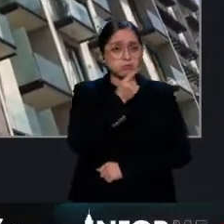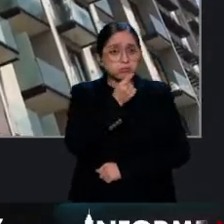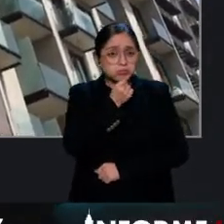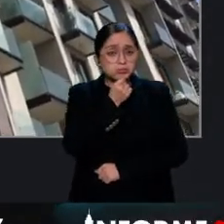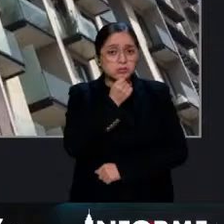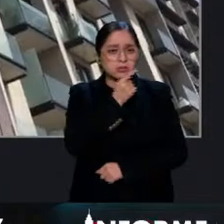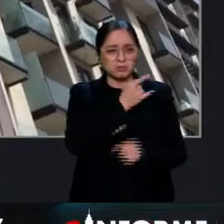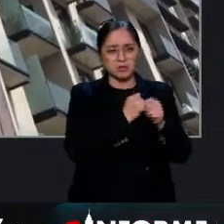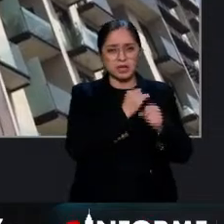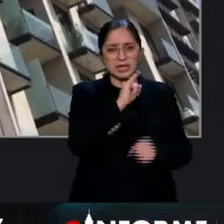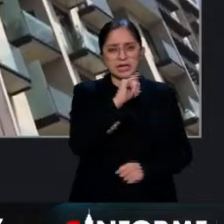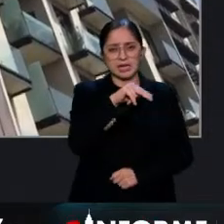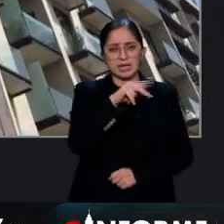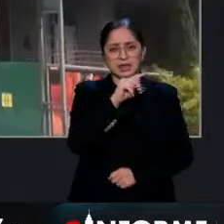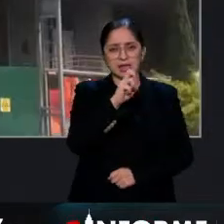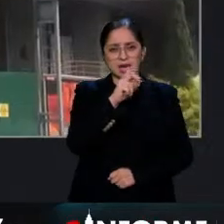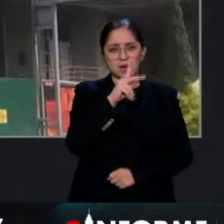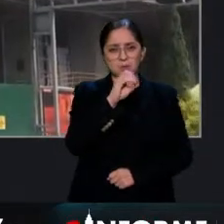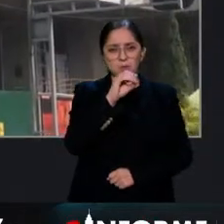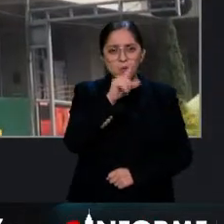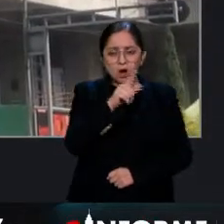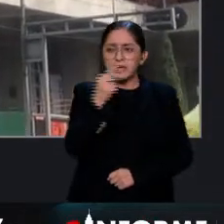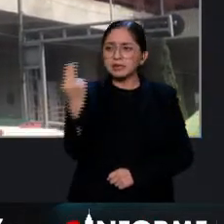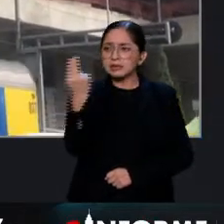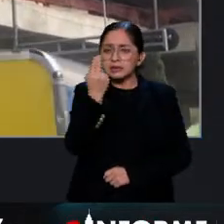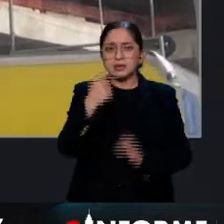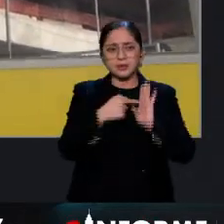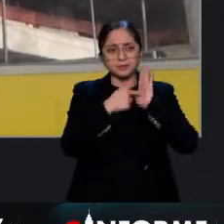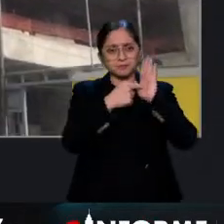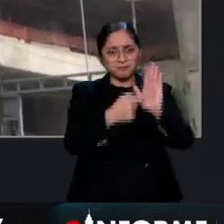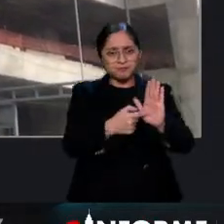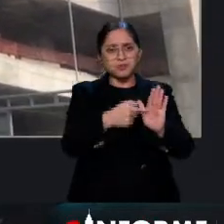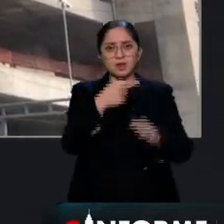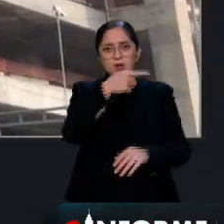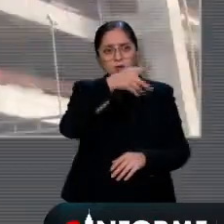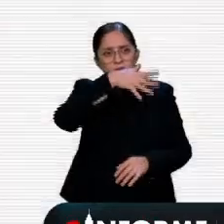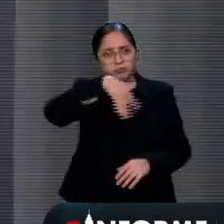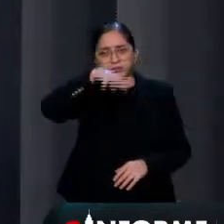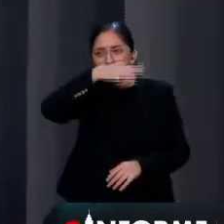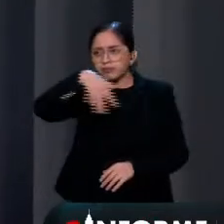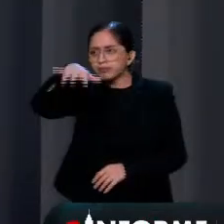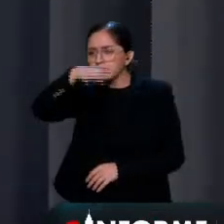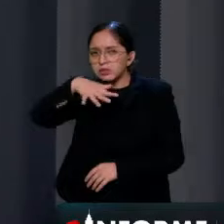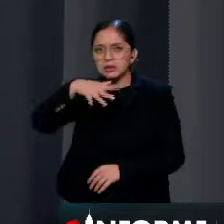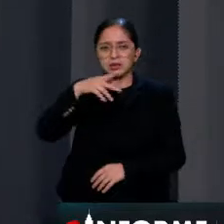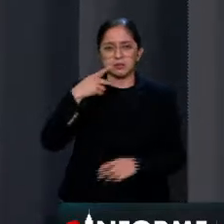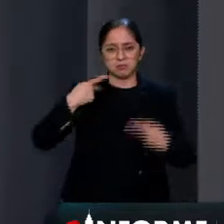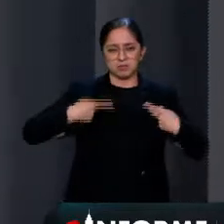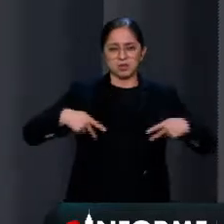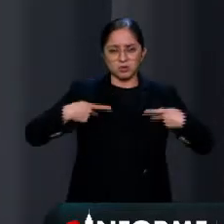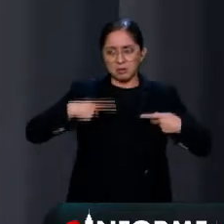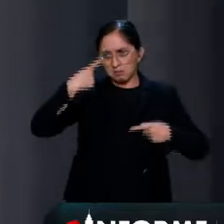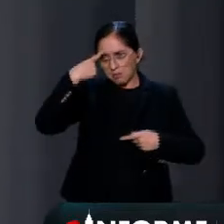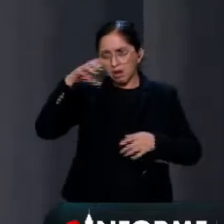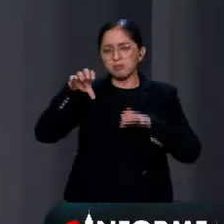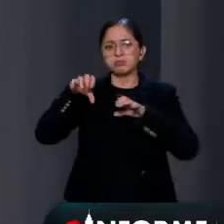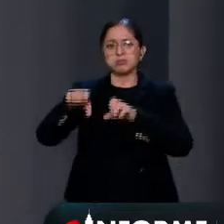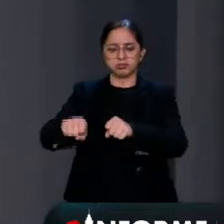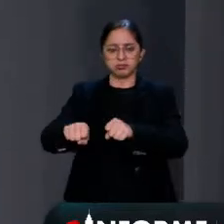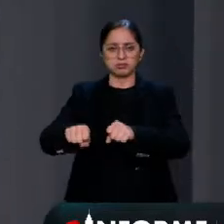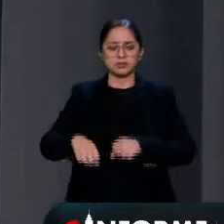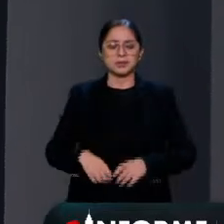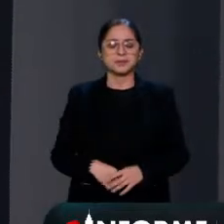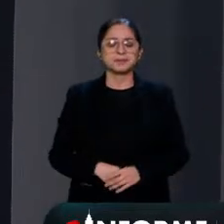Interpol, una ficha roja contra Inicia Saridjiz para que lo localicen. Y sobre esta investigación que